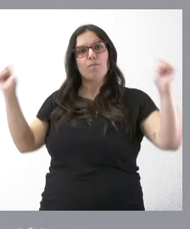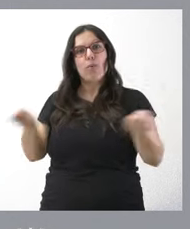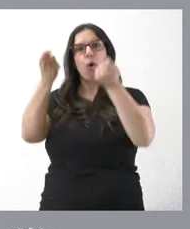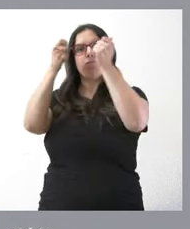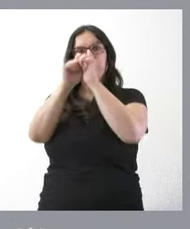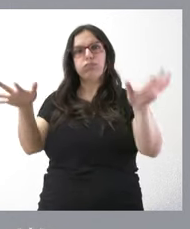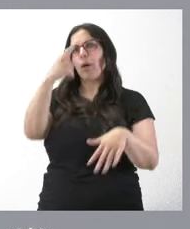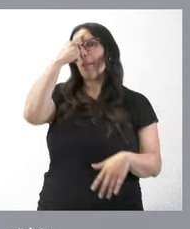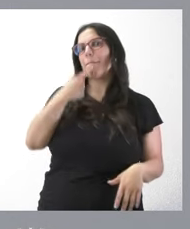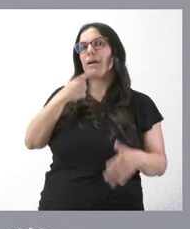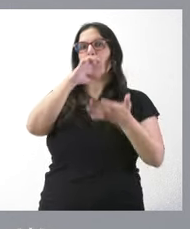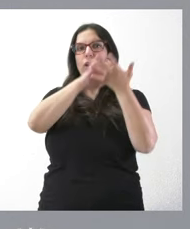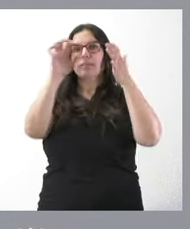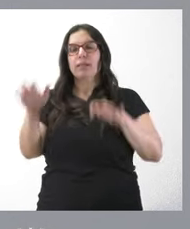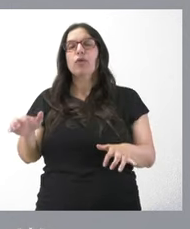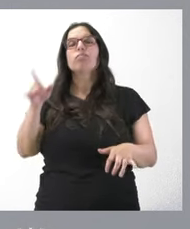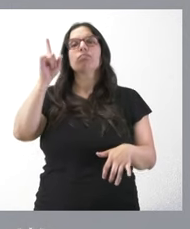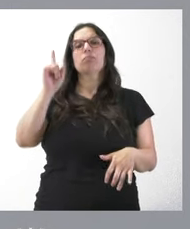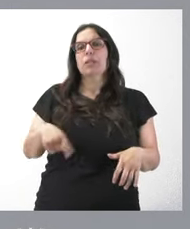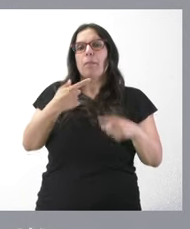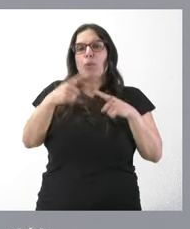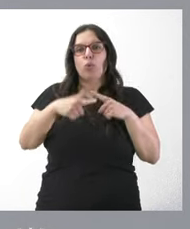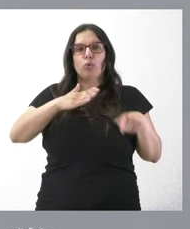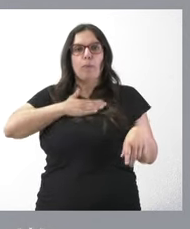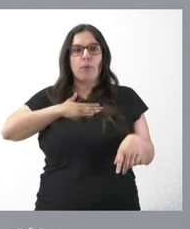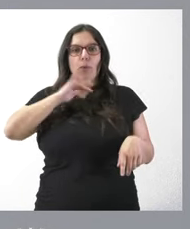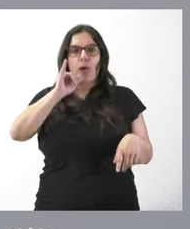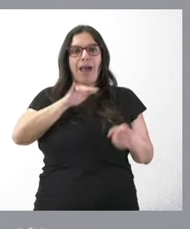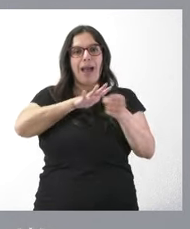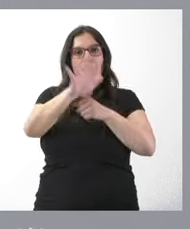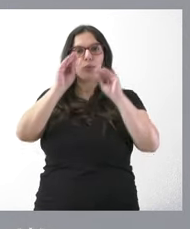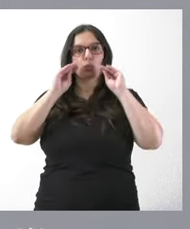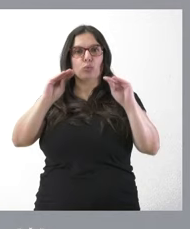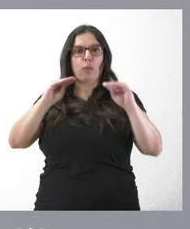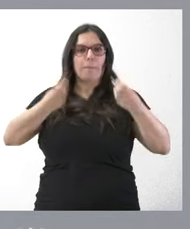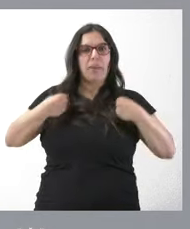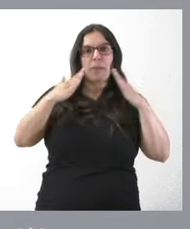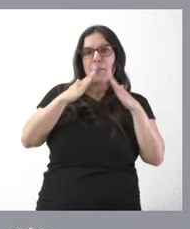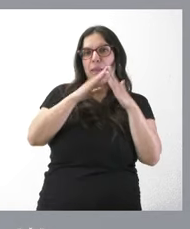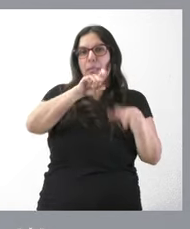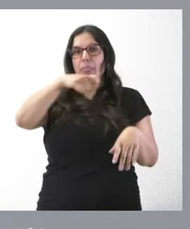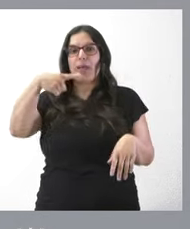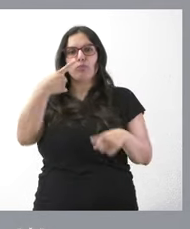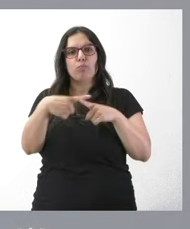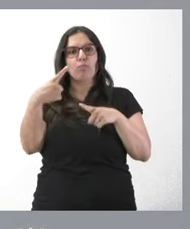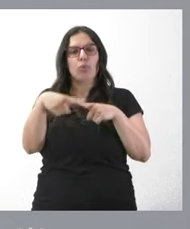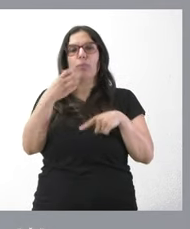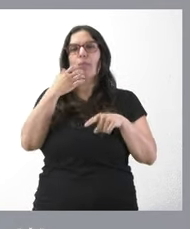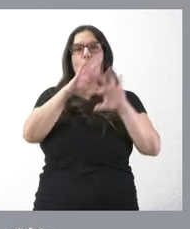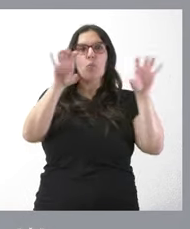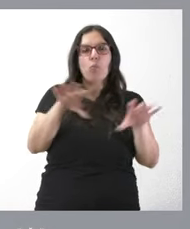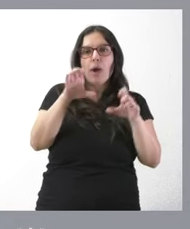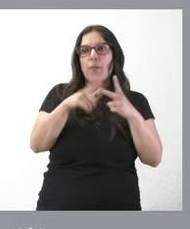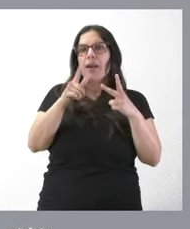comunidad, así como de todos sus productos en este ámbito del hábitat y de la vivienda, que son productos como el mueble, la piedra